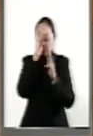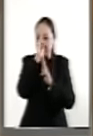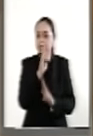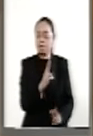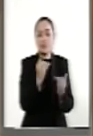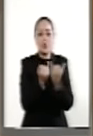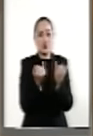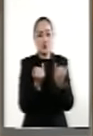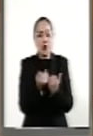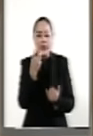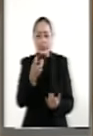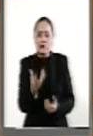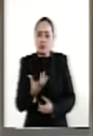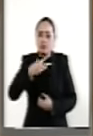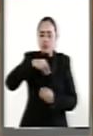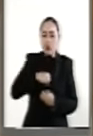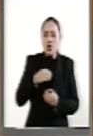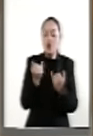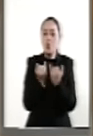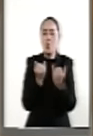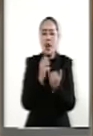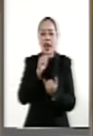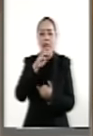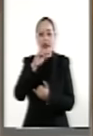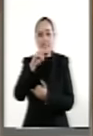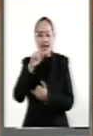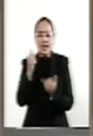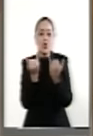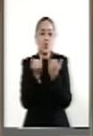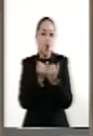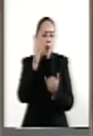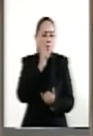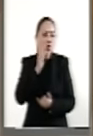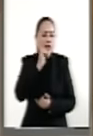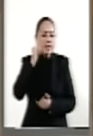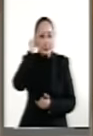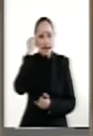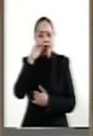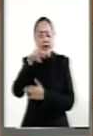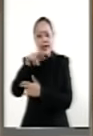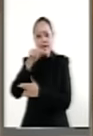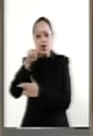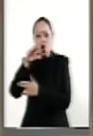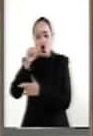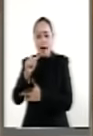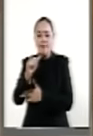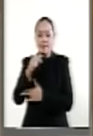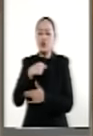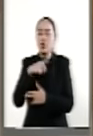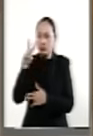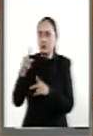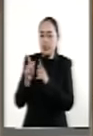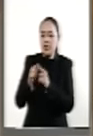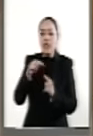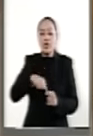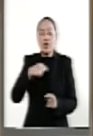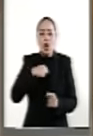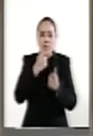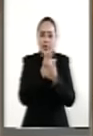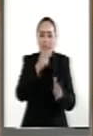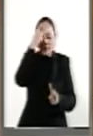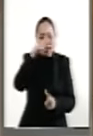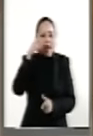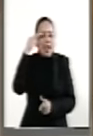ellas, de la valentía de Aristegui, de mujeres indígenas de la montaña como Nestora Salgado. Ya termino. Libertad para Nestora.